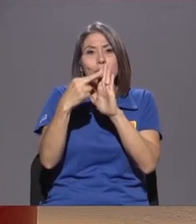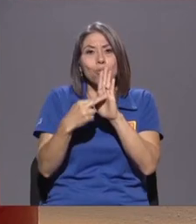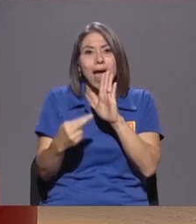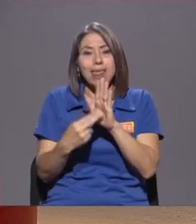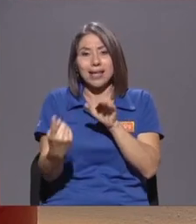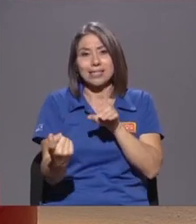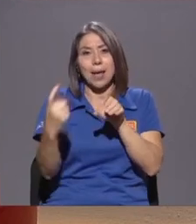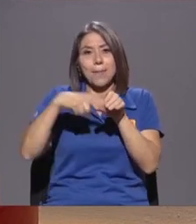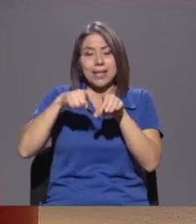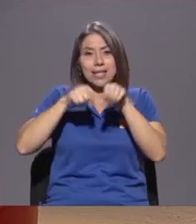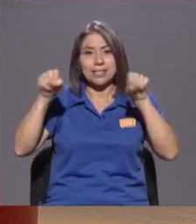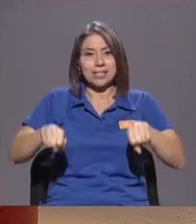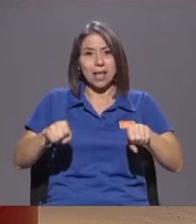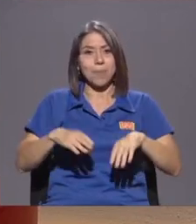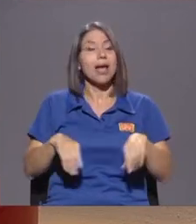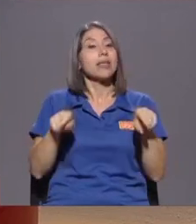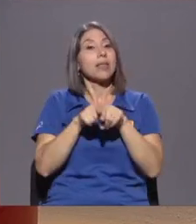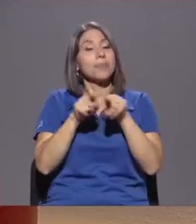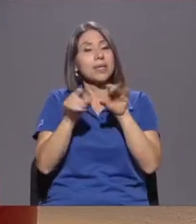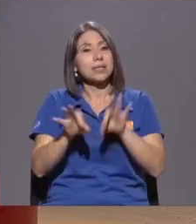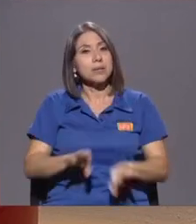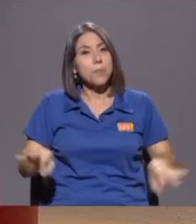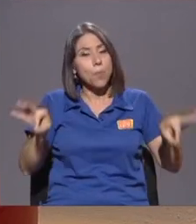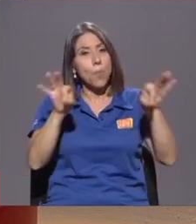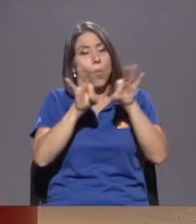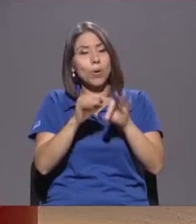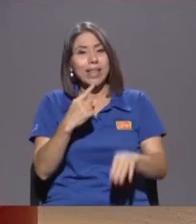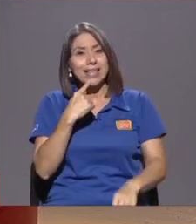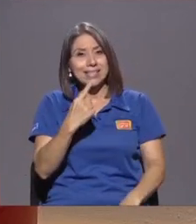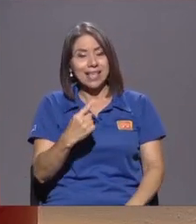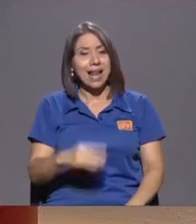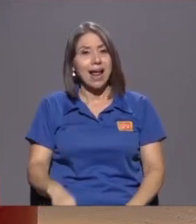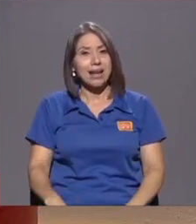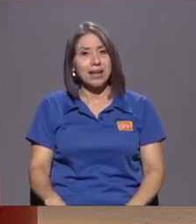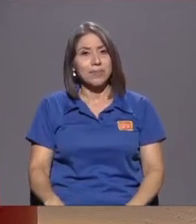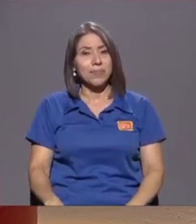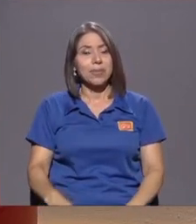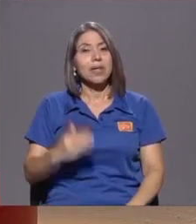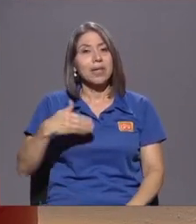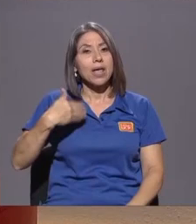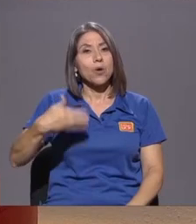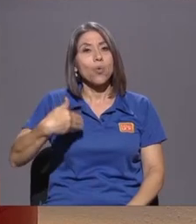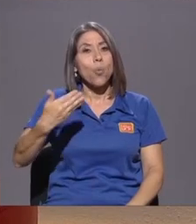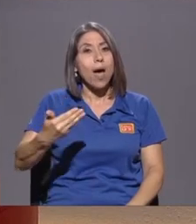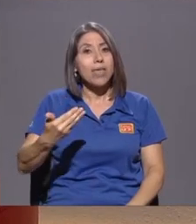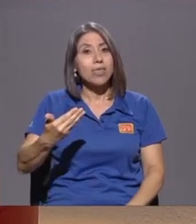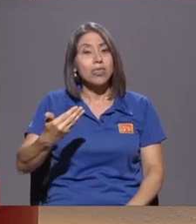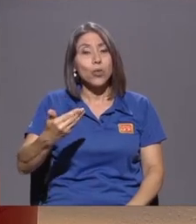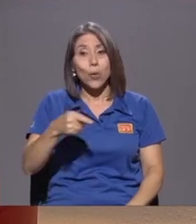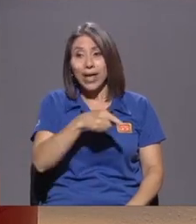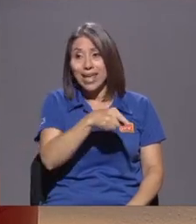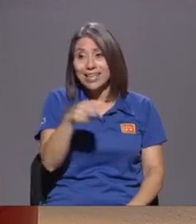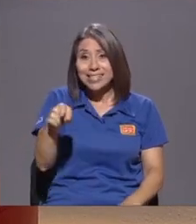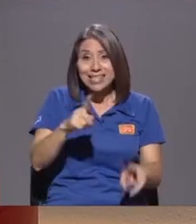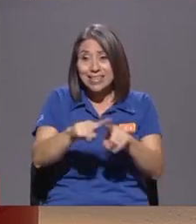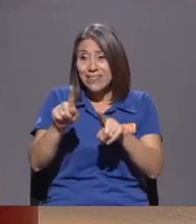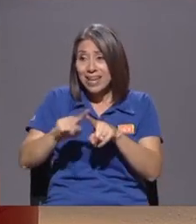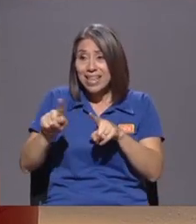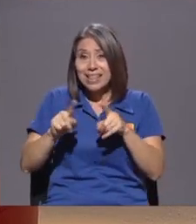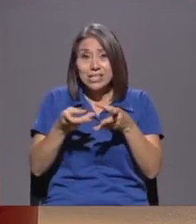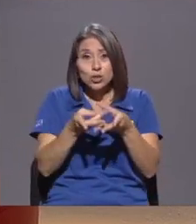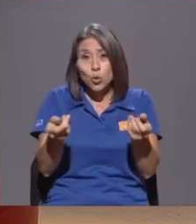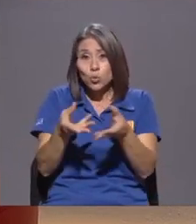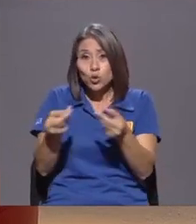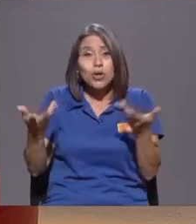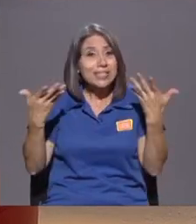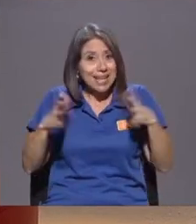Es importante También señalar Que Cuando las Soluciones Estas Que ya existen De medios